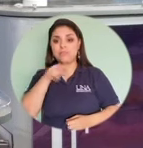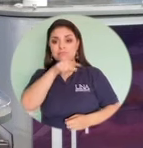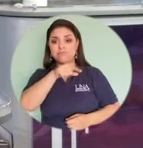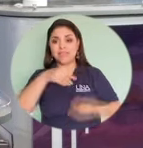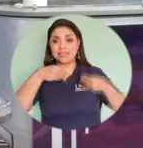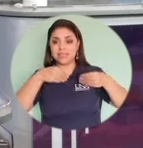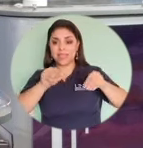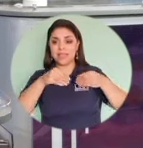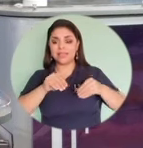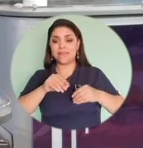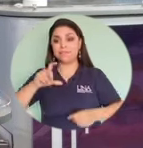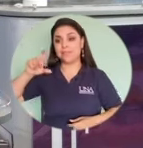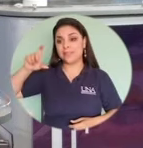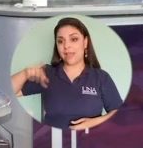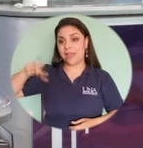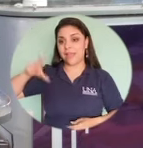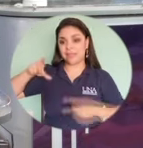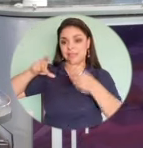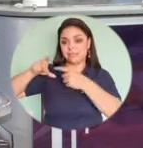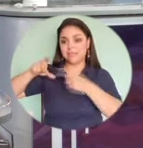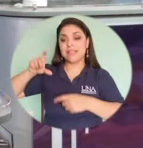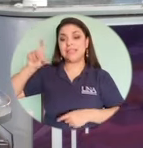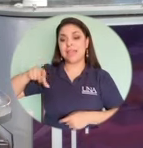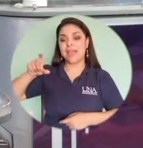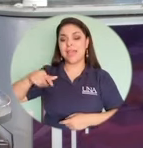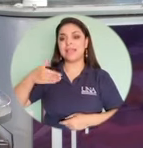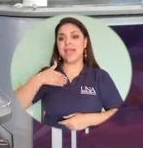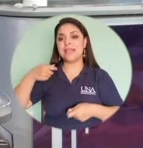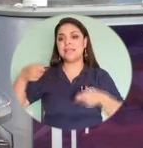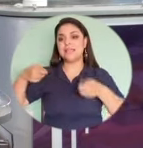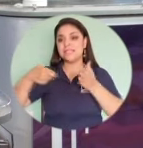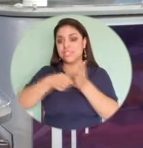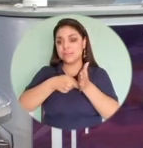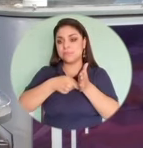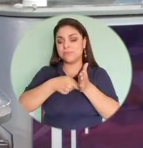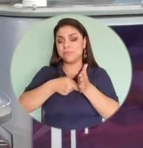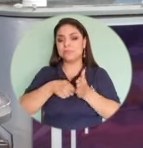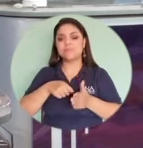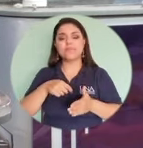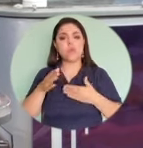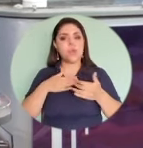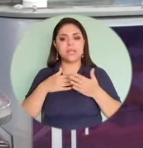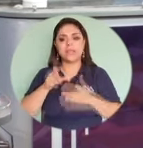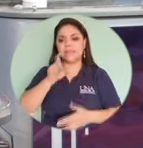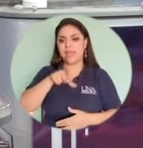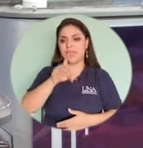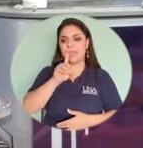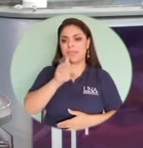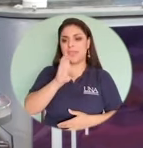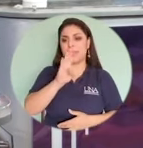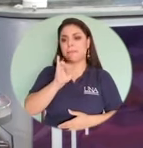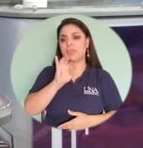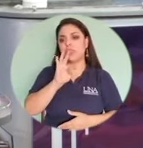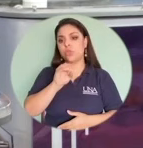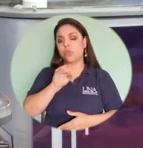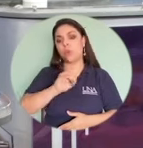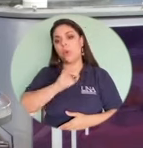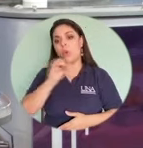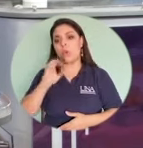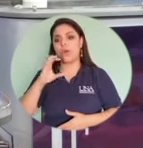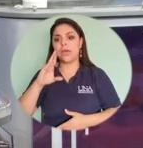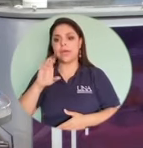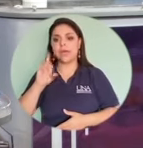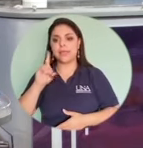la misma tarjeta. Bueno, ahora se está usando la tarjeta con chip, llámese una tarjeta de crédito, una tarjeta de débito, ya vienen con